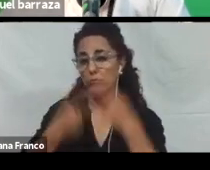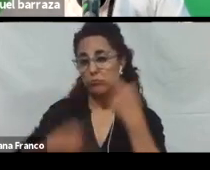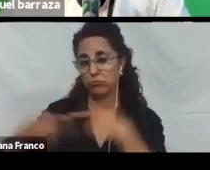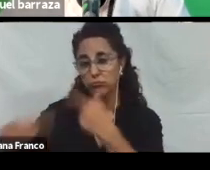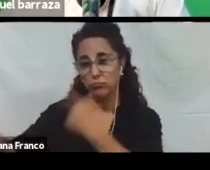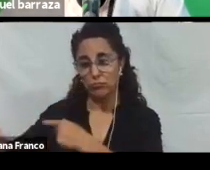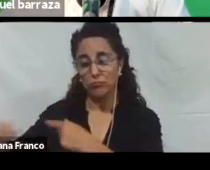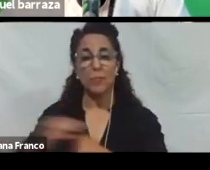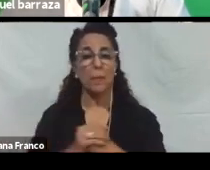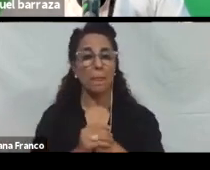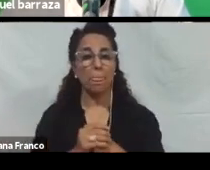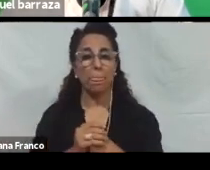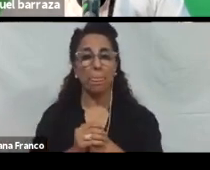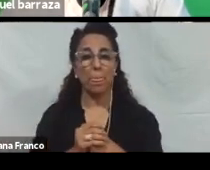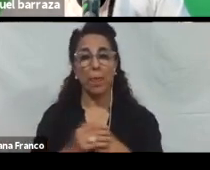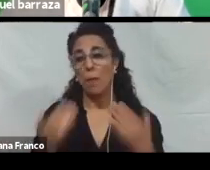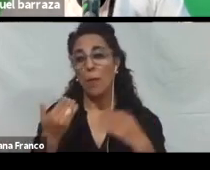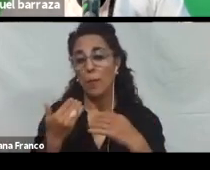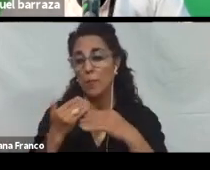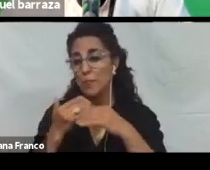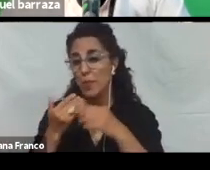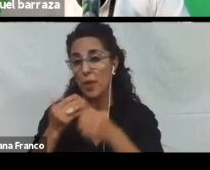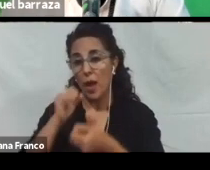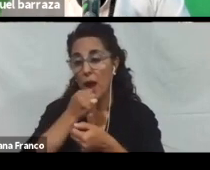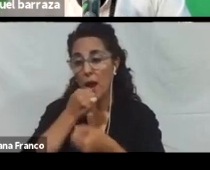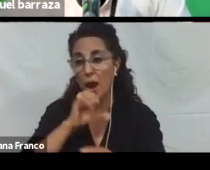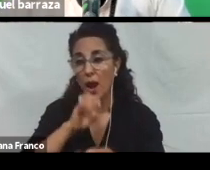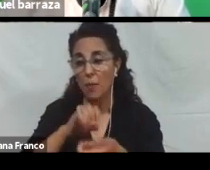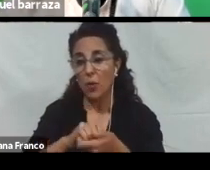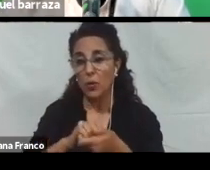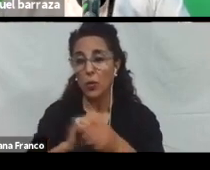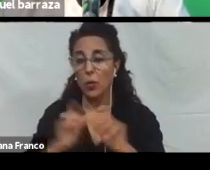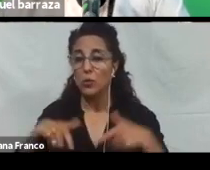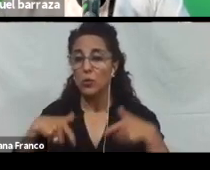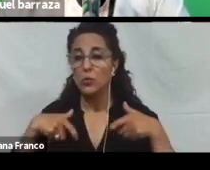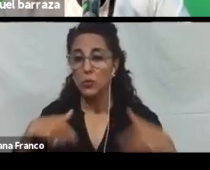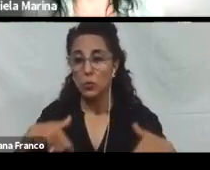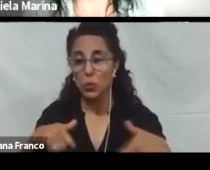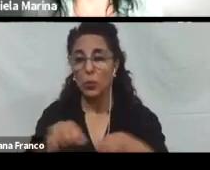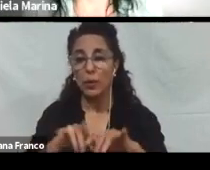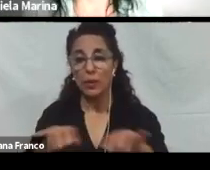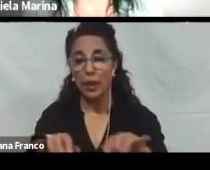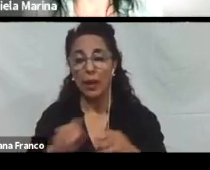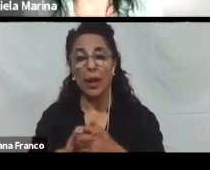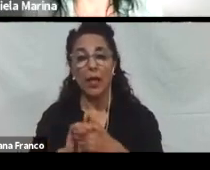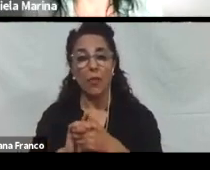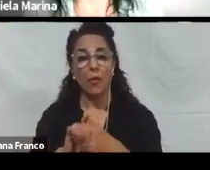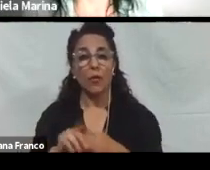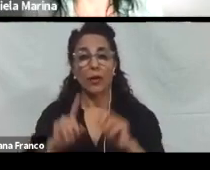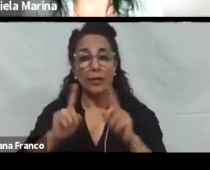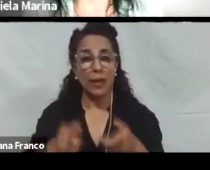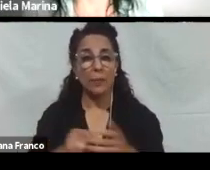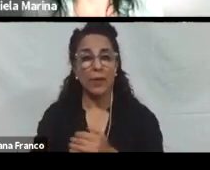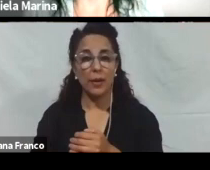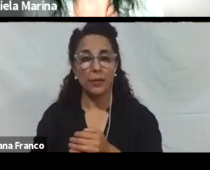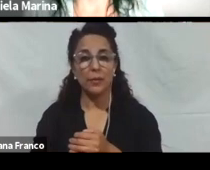agregar. Un reproductor de YouTube. Para manejarlo por el teclado. O tiene plugin. Para convertir también. Esos textos.